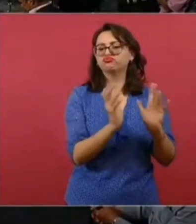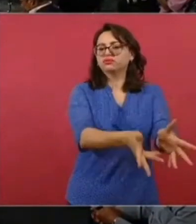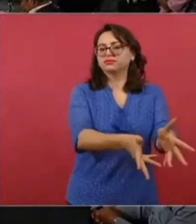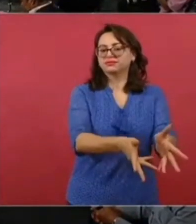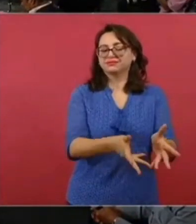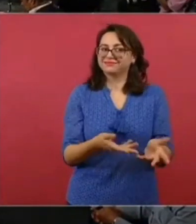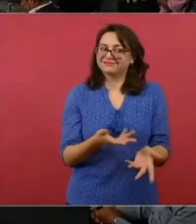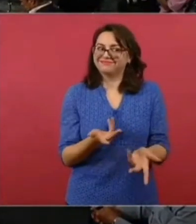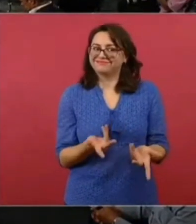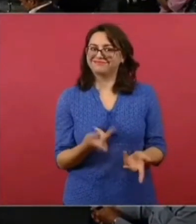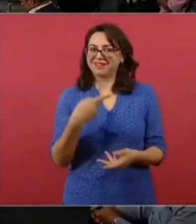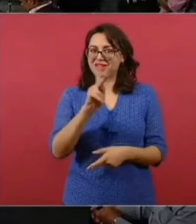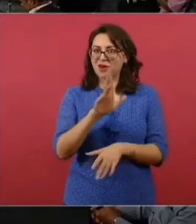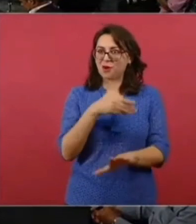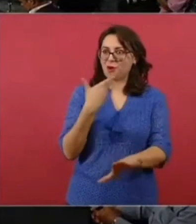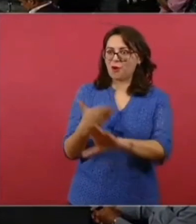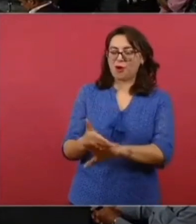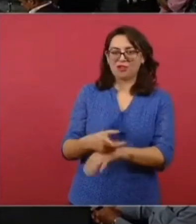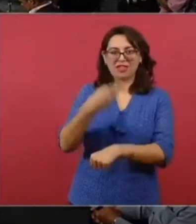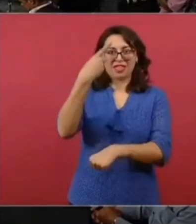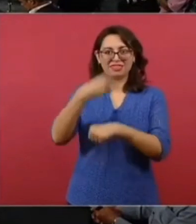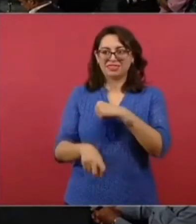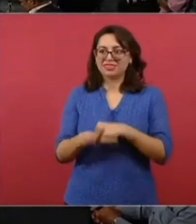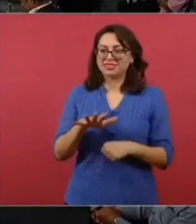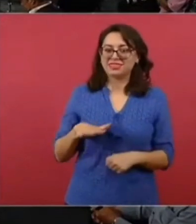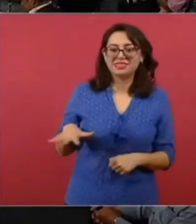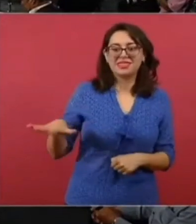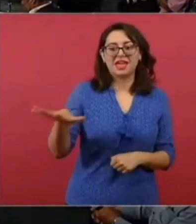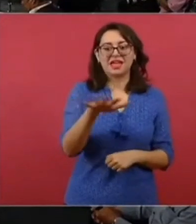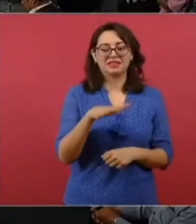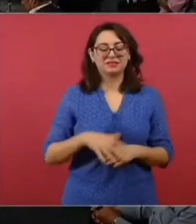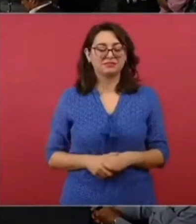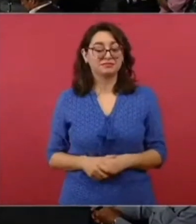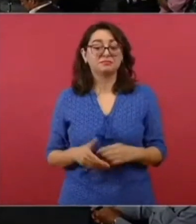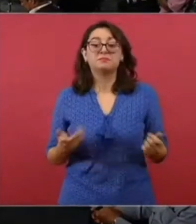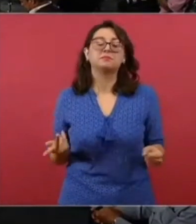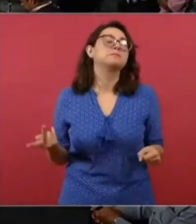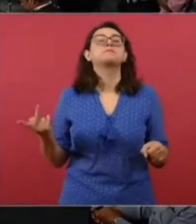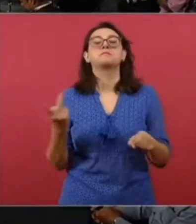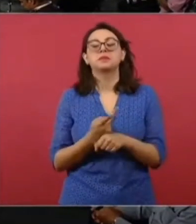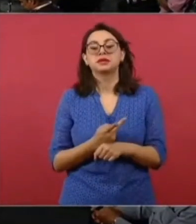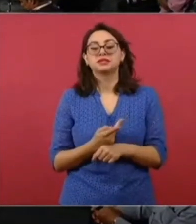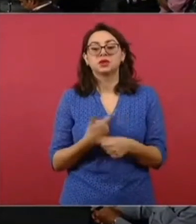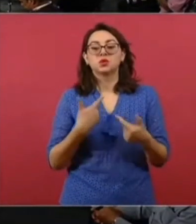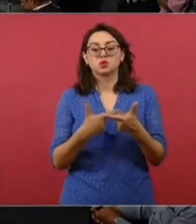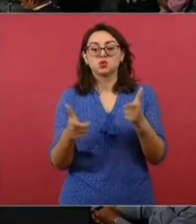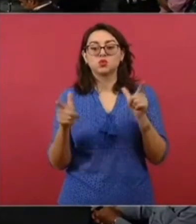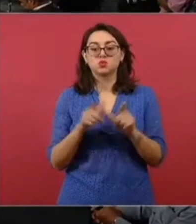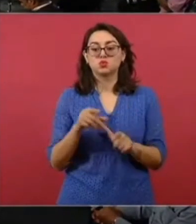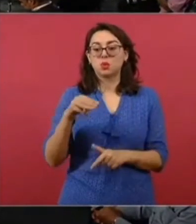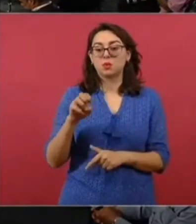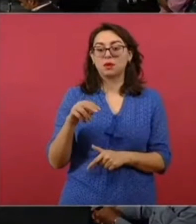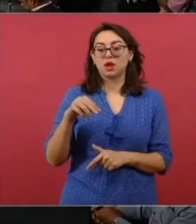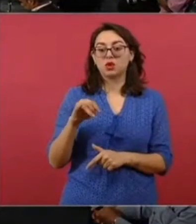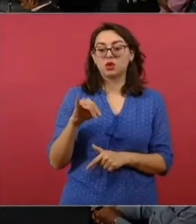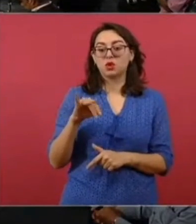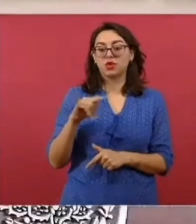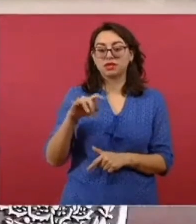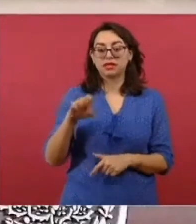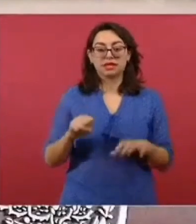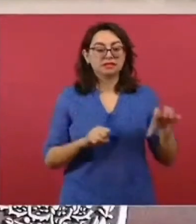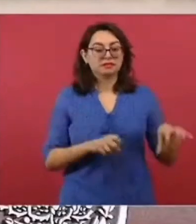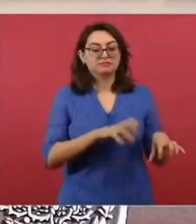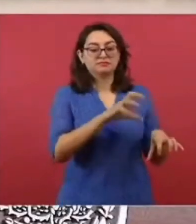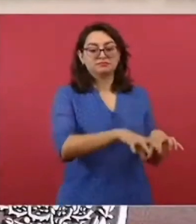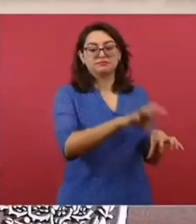teniendo a diferentes grupos menonitas en diferentes lugares. Pero esa presión ya la tenemos en nuestras áreas